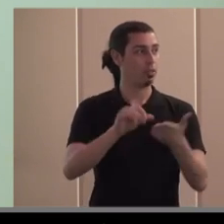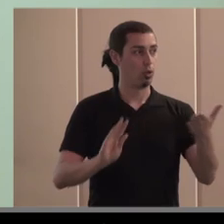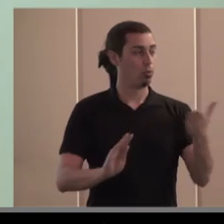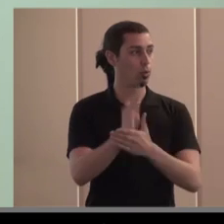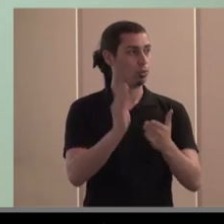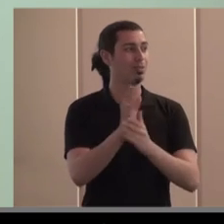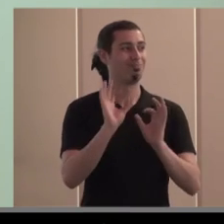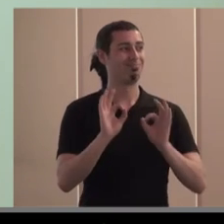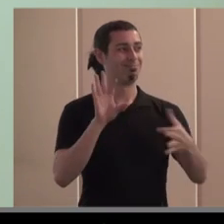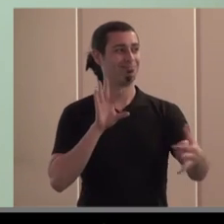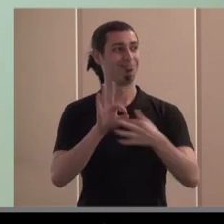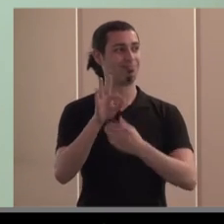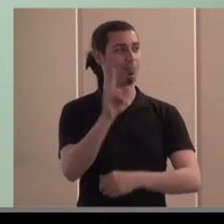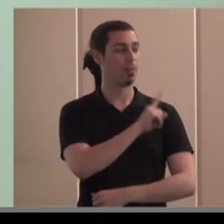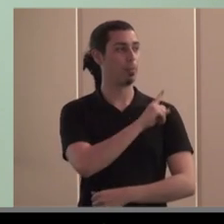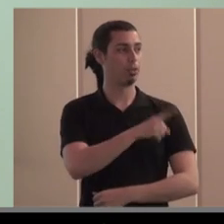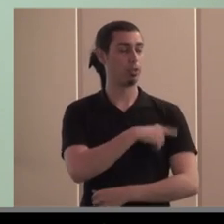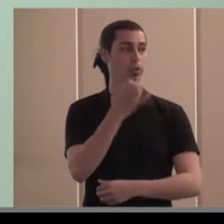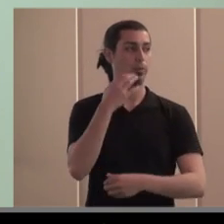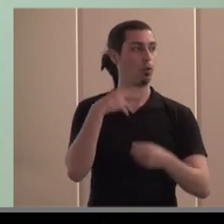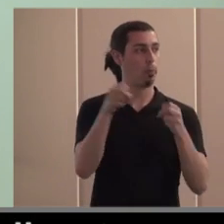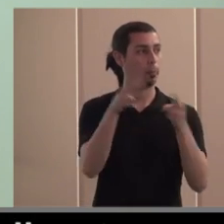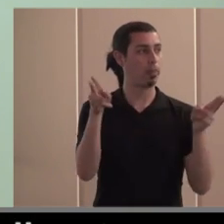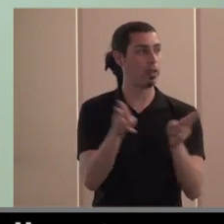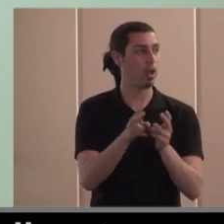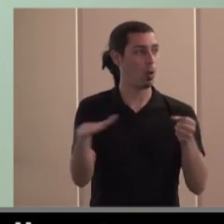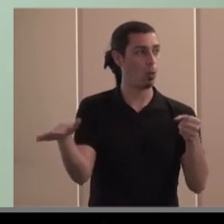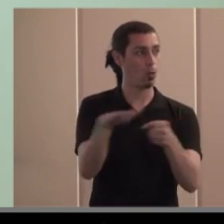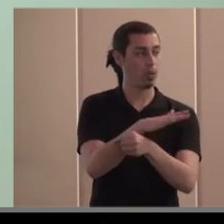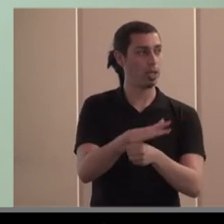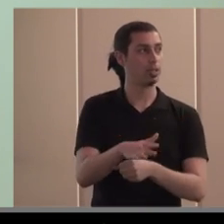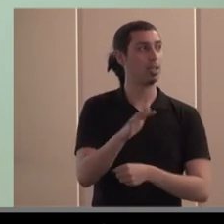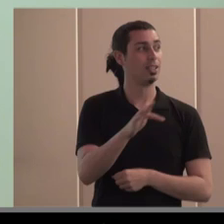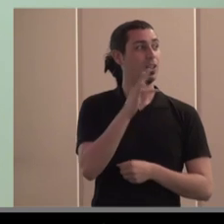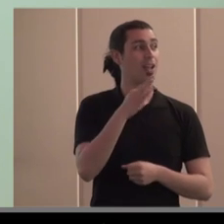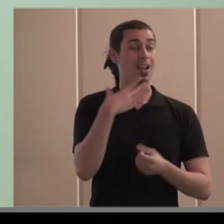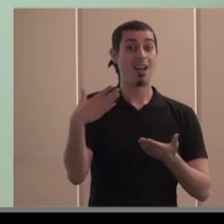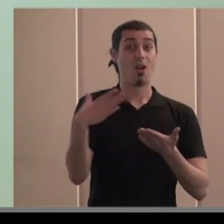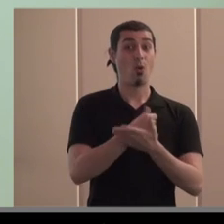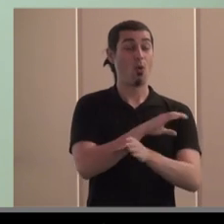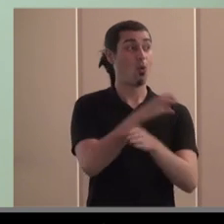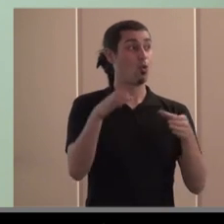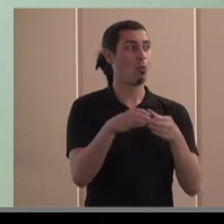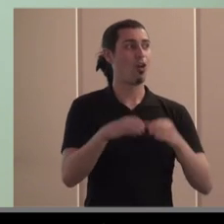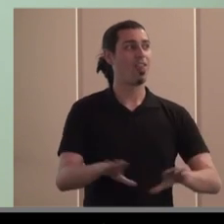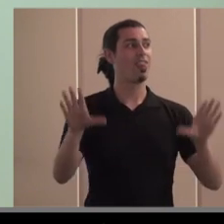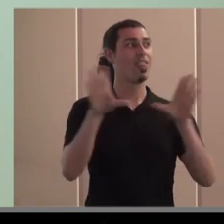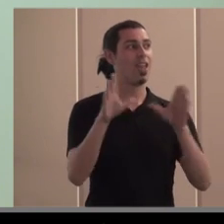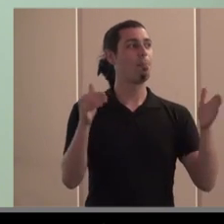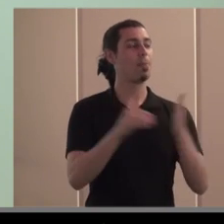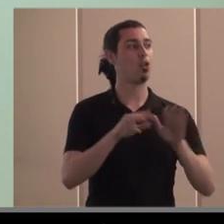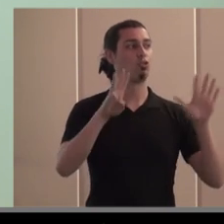deportivos sobre todo piscinas cubiertas la magnitud del propio grupo la saniza aquí son 10.800